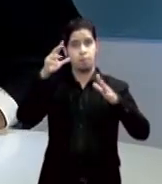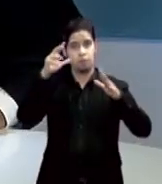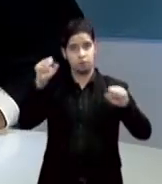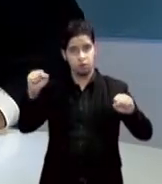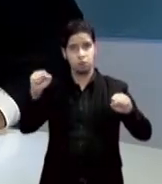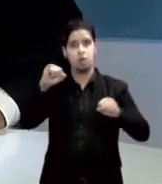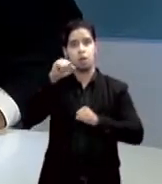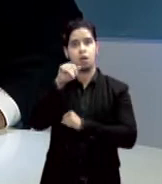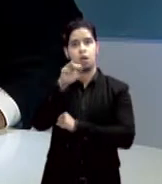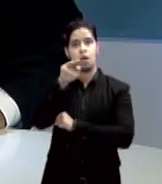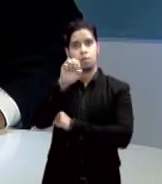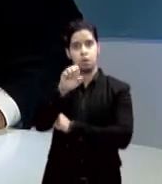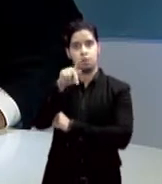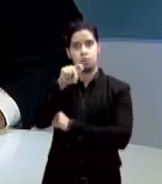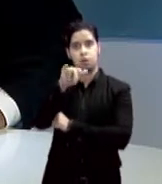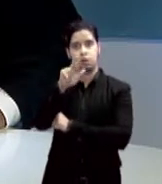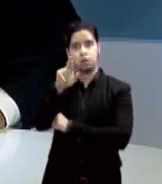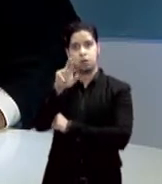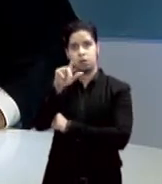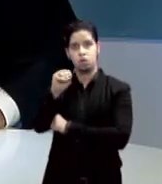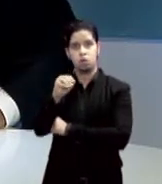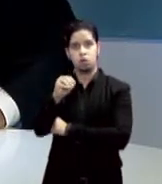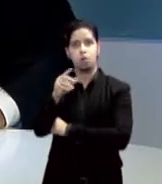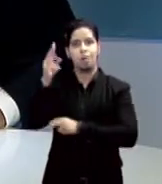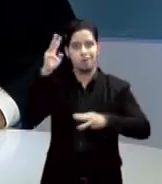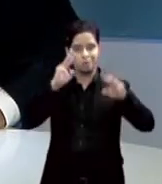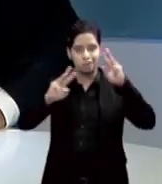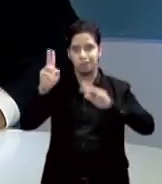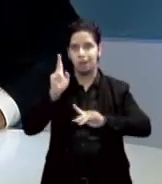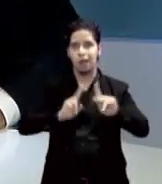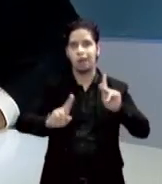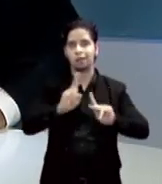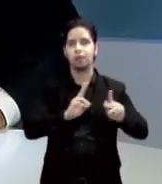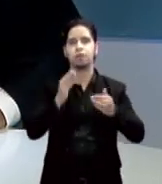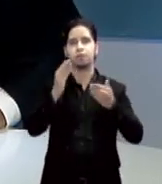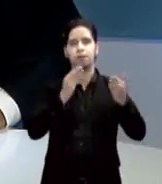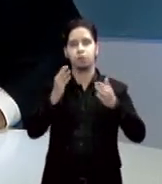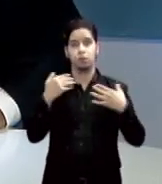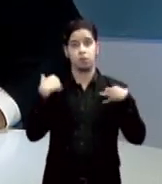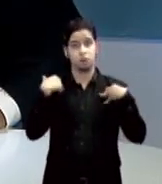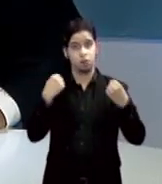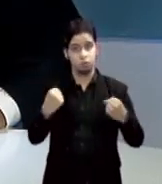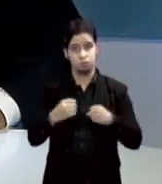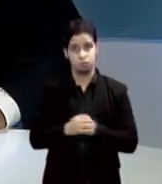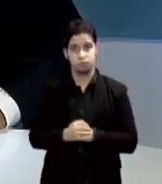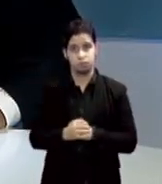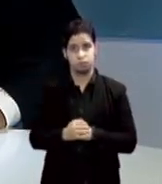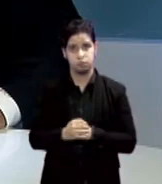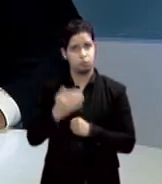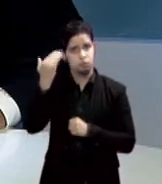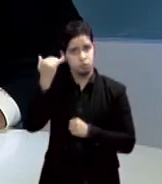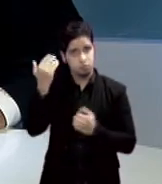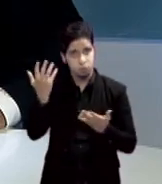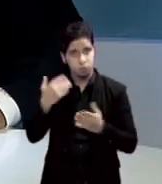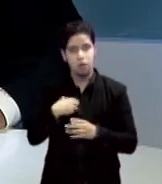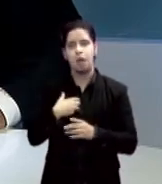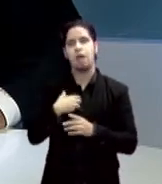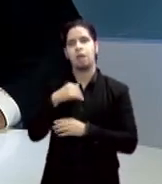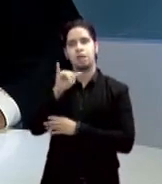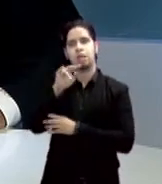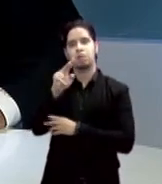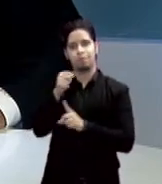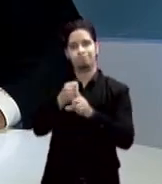jaime parelló ante las preocupaciones de los ciudadanos y representantes del sector de servicios de la salud por el impacto del iva en costos de